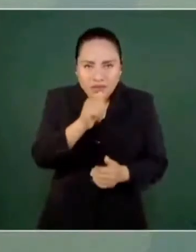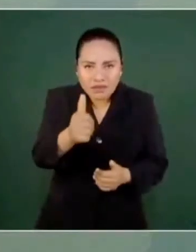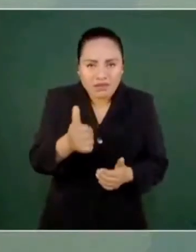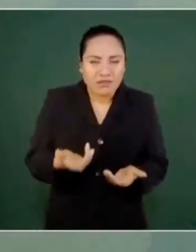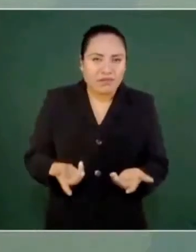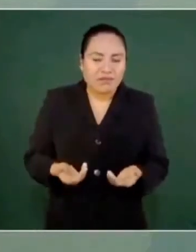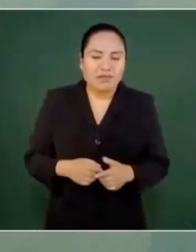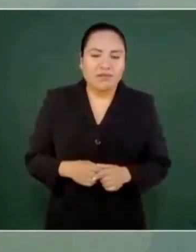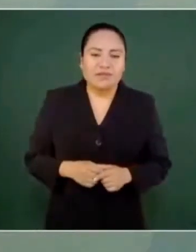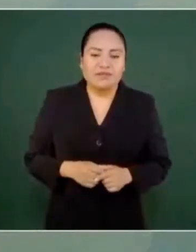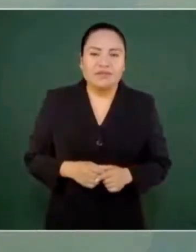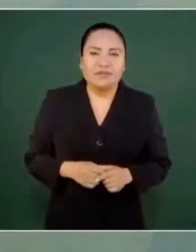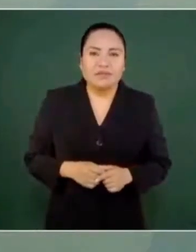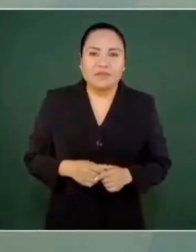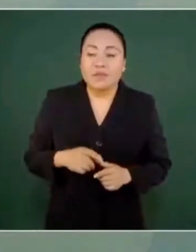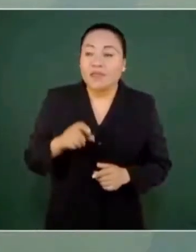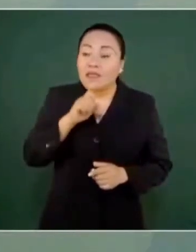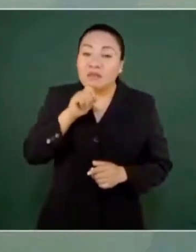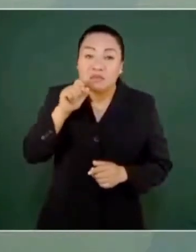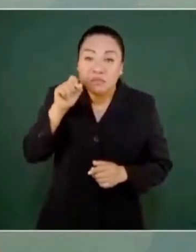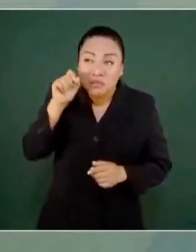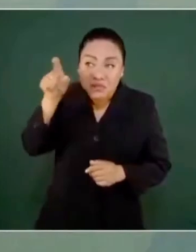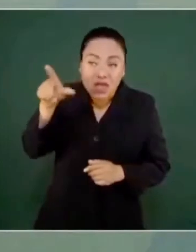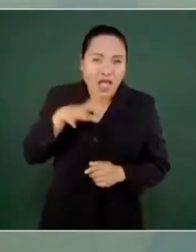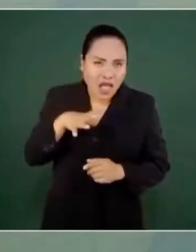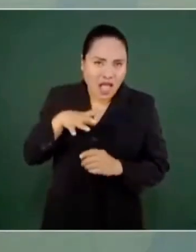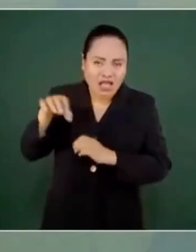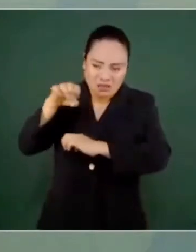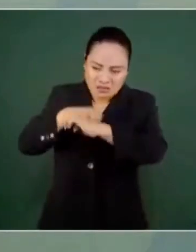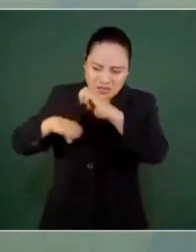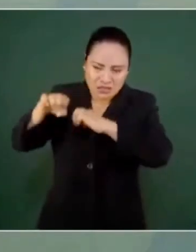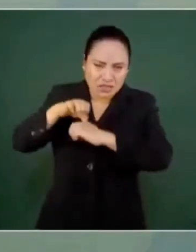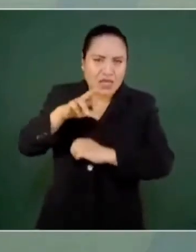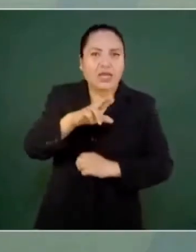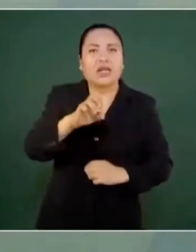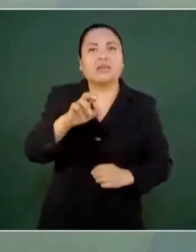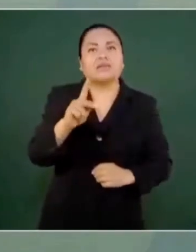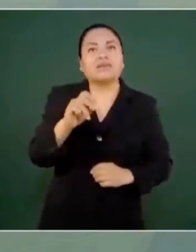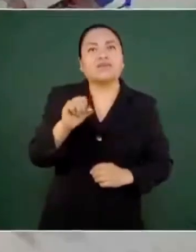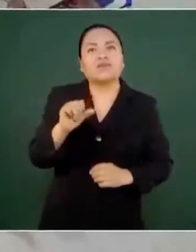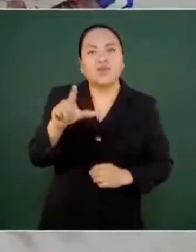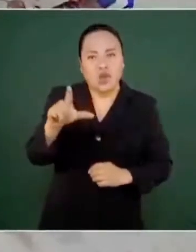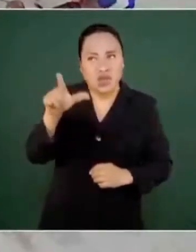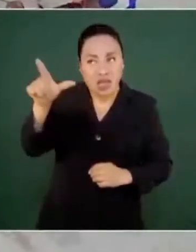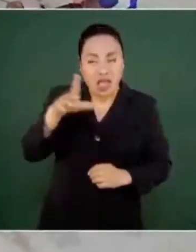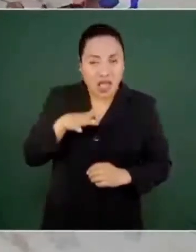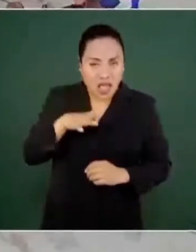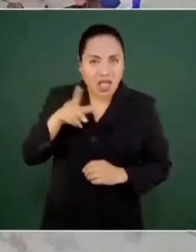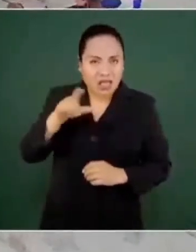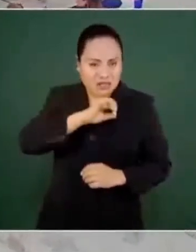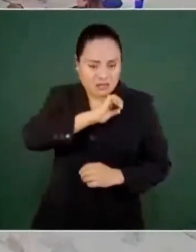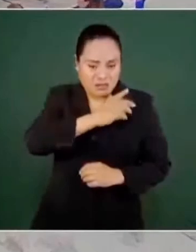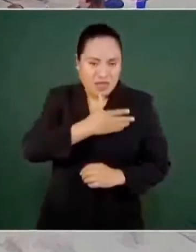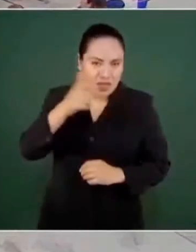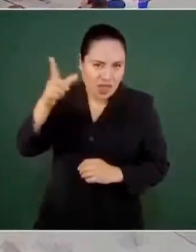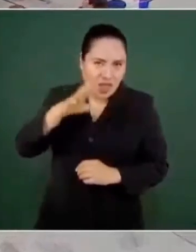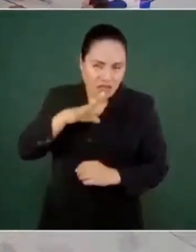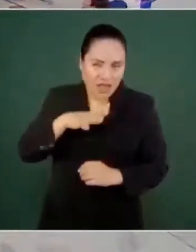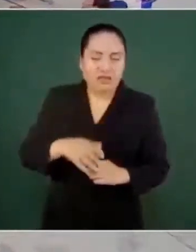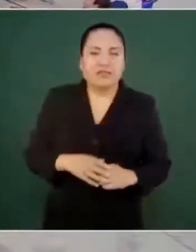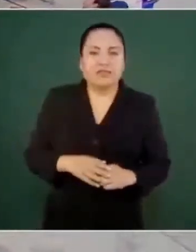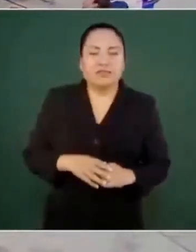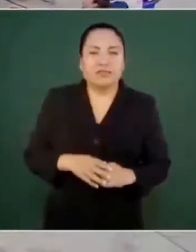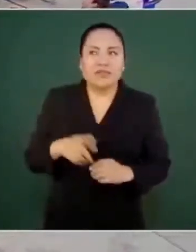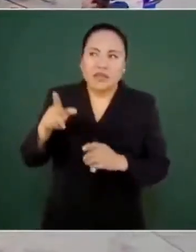A esa misma empresa española, Repsol, le